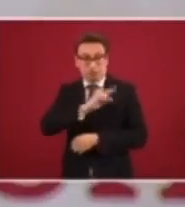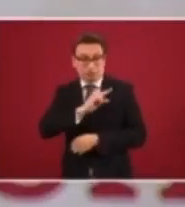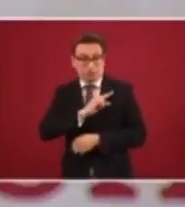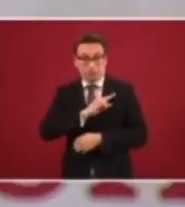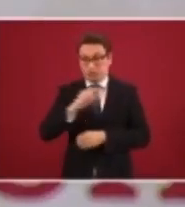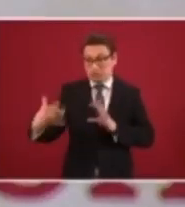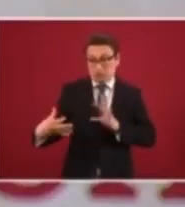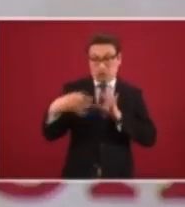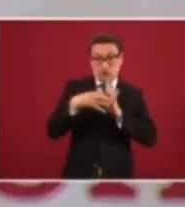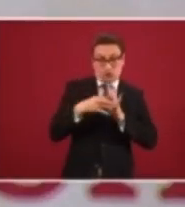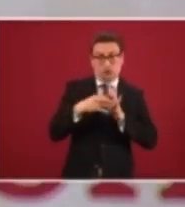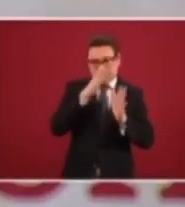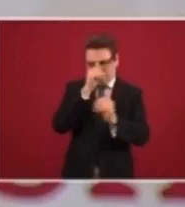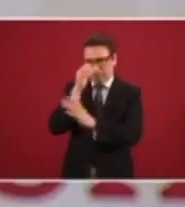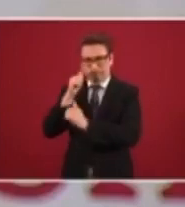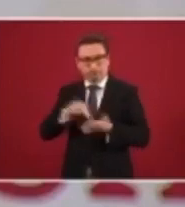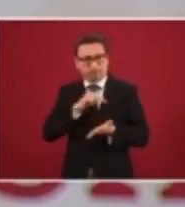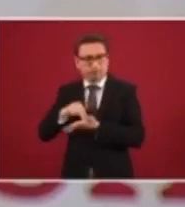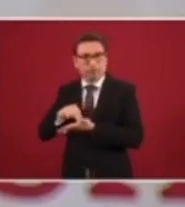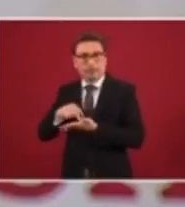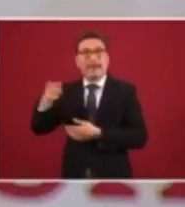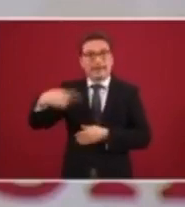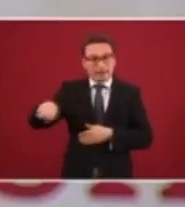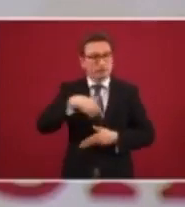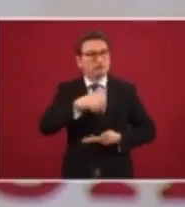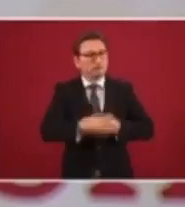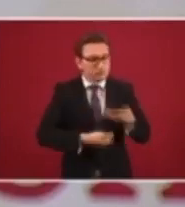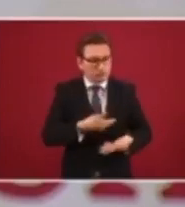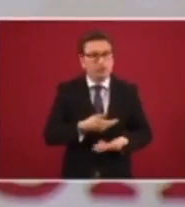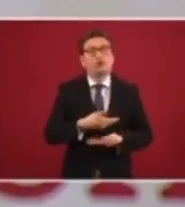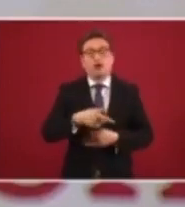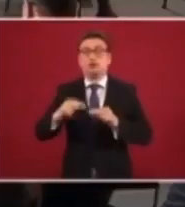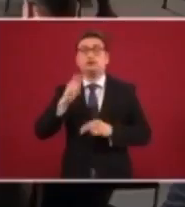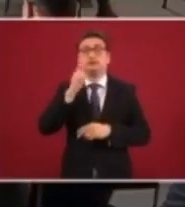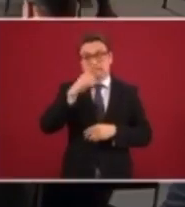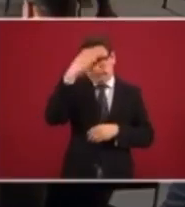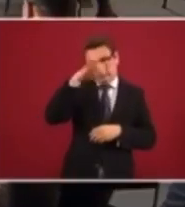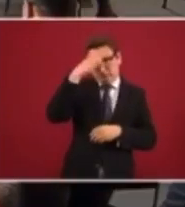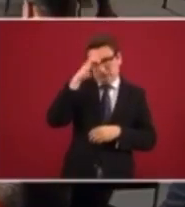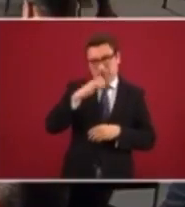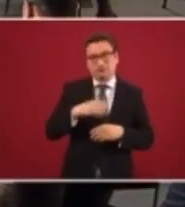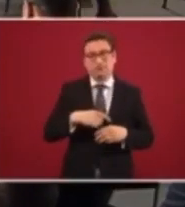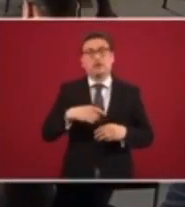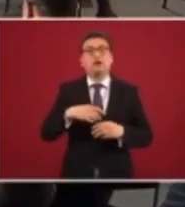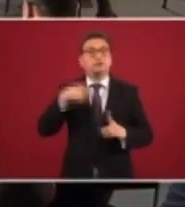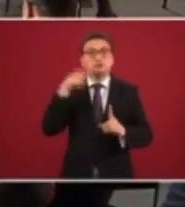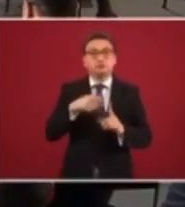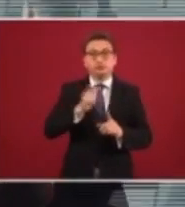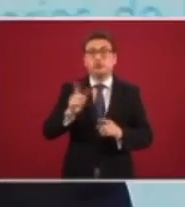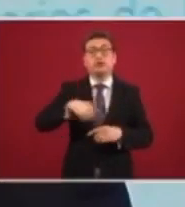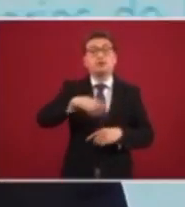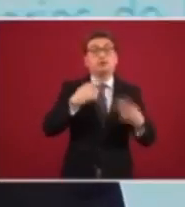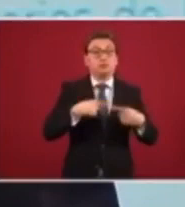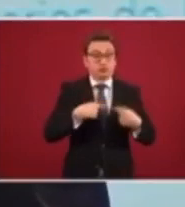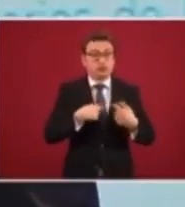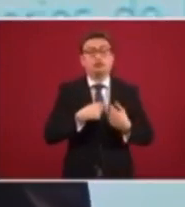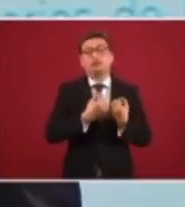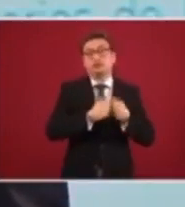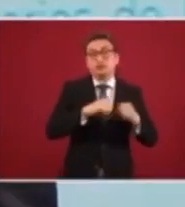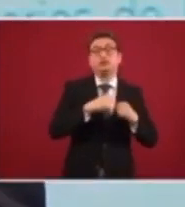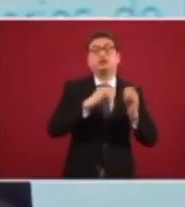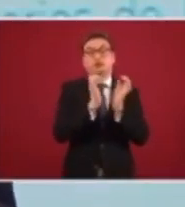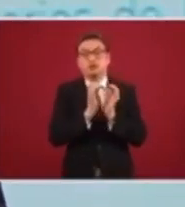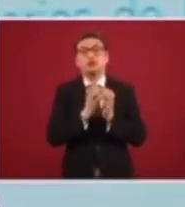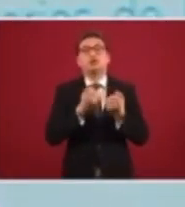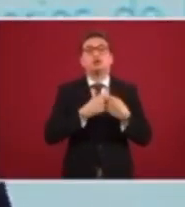que se adhieran al convenio prestarán servicios médicos y hospitalarios de segundo nivel a derechohabientes y beneficiarios de los sistemas de salud público